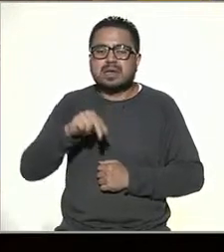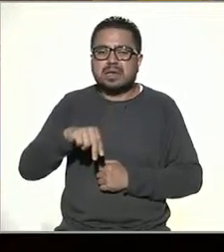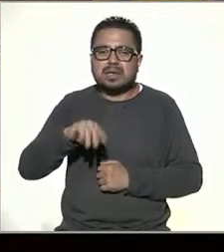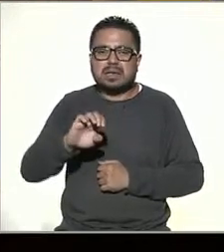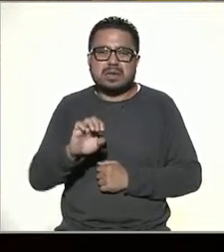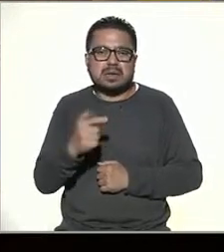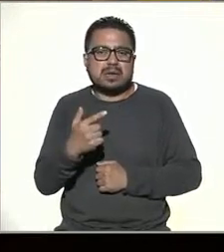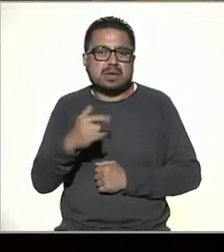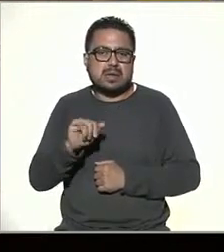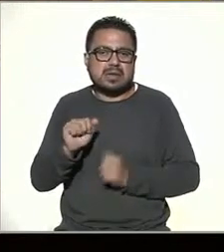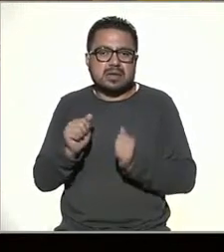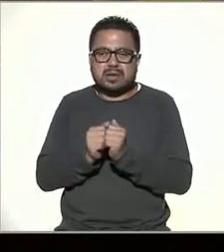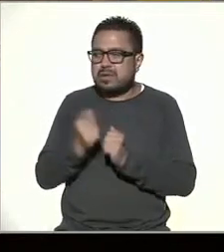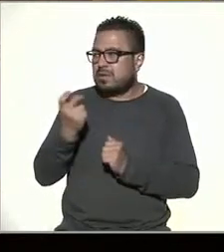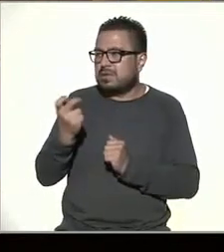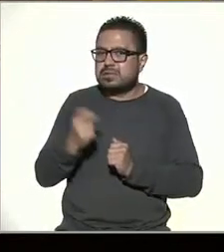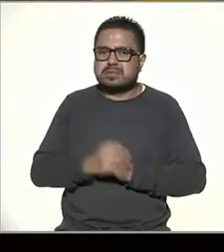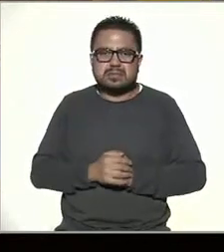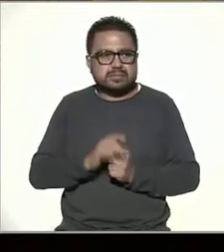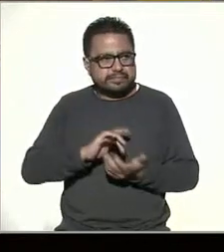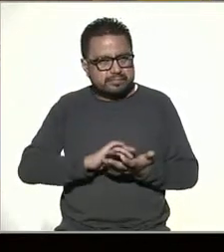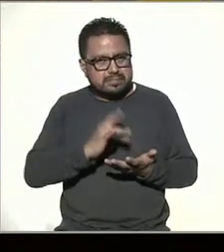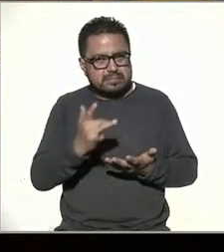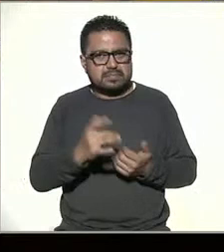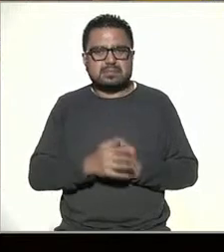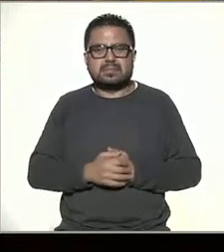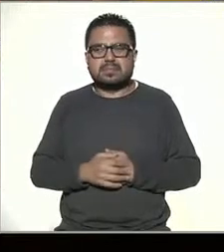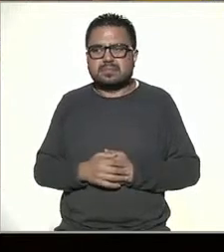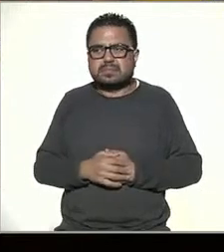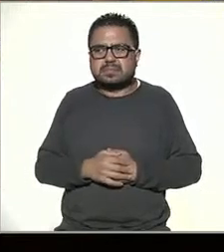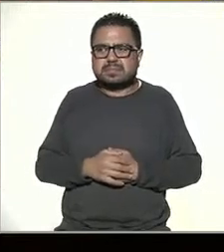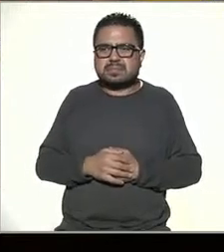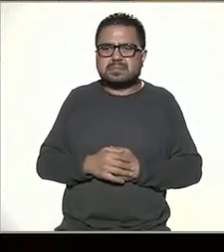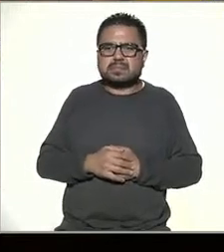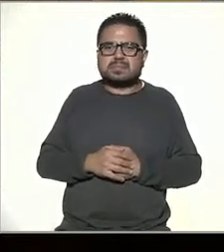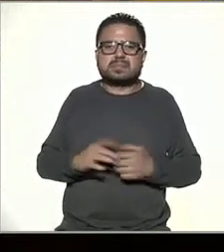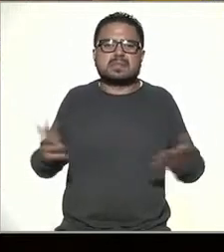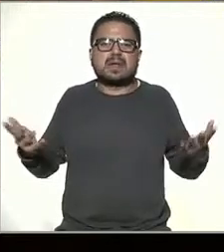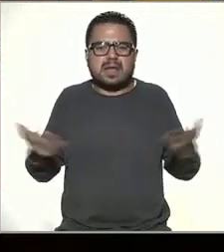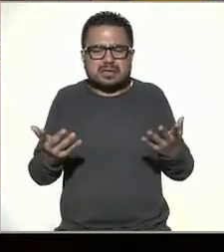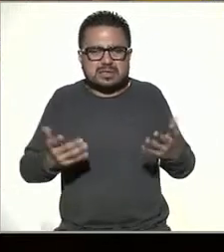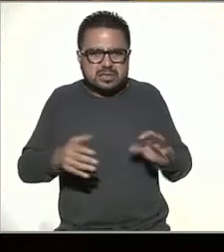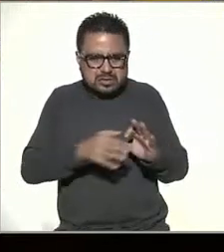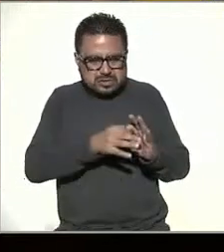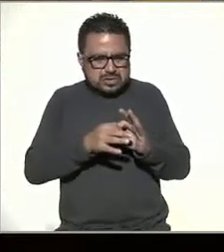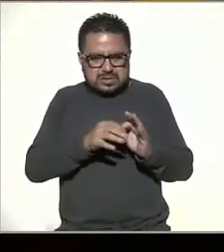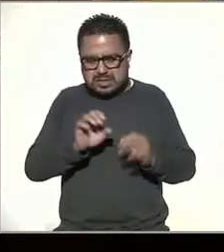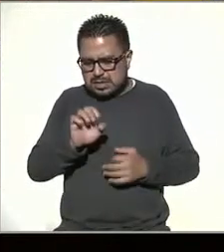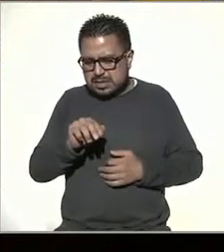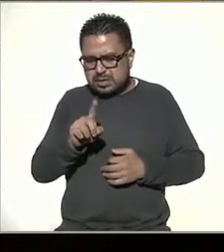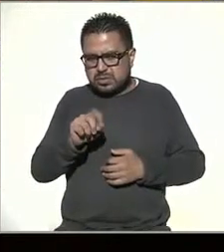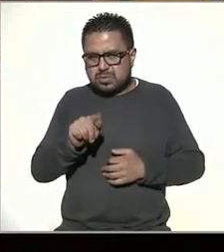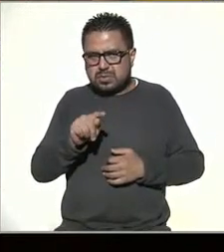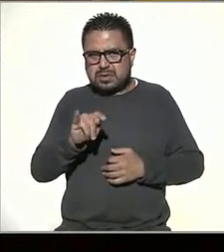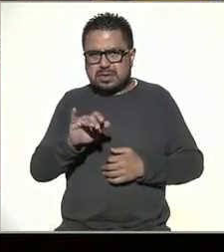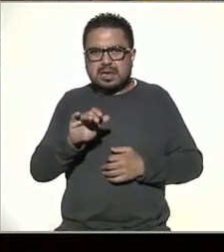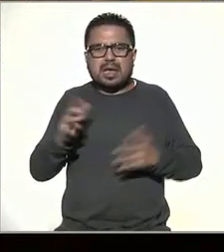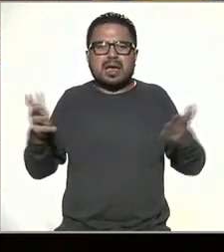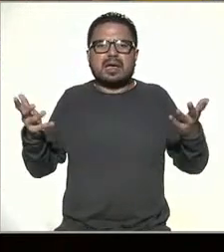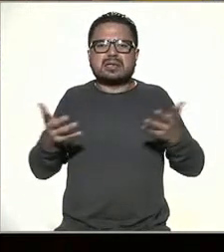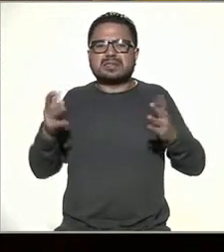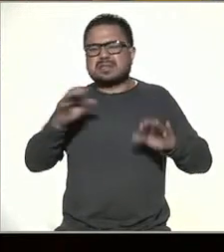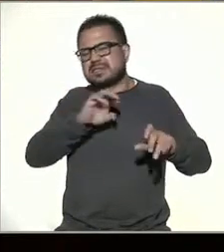respecto Arturo? gracias Lupita se hizo una junto con la Enduti hacemos un módulo